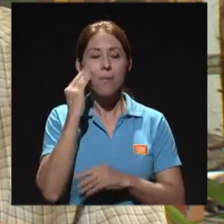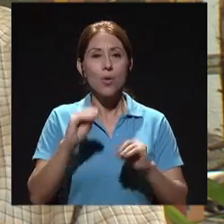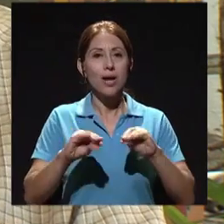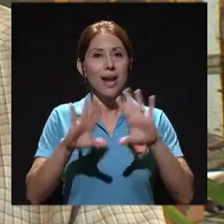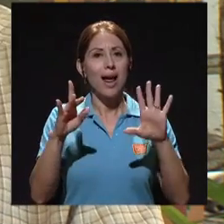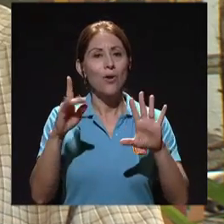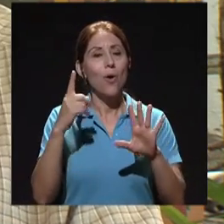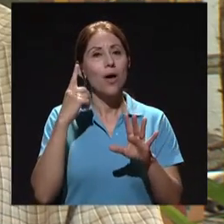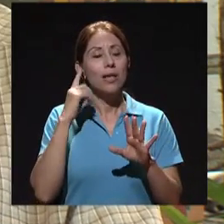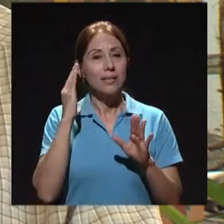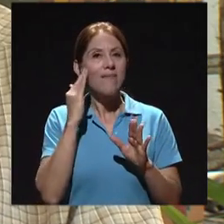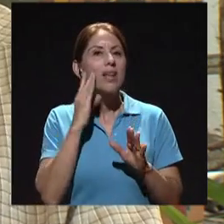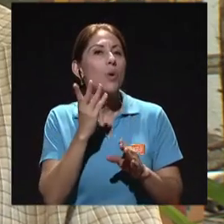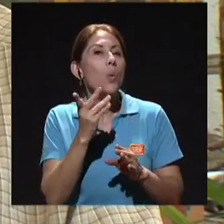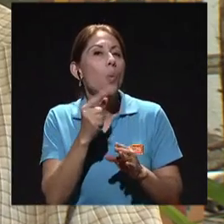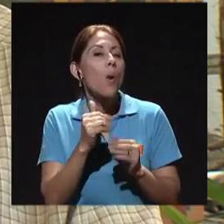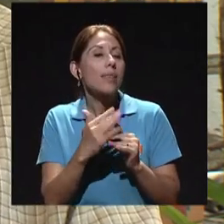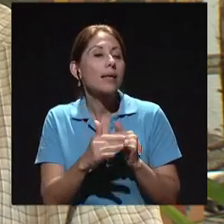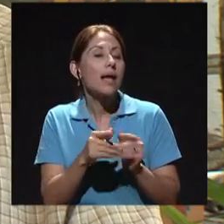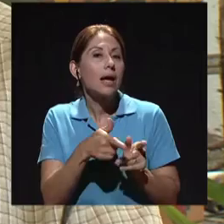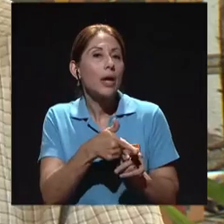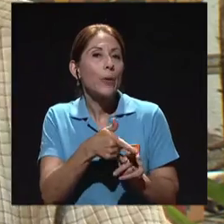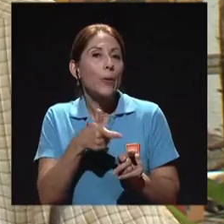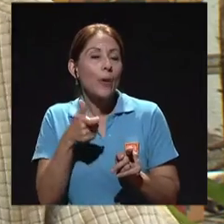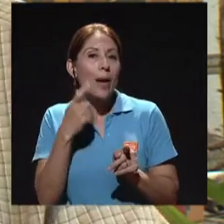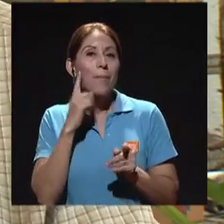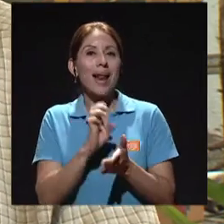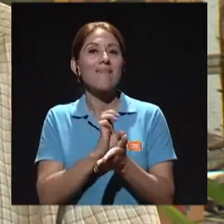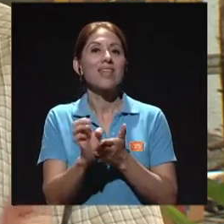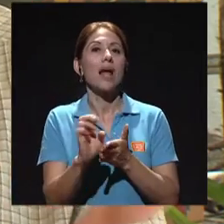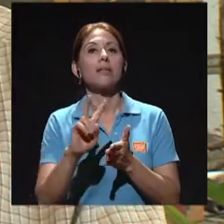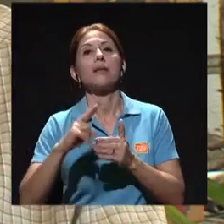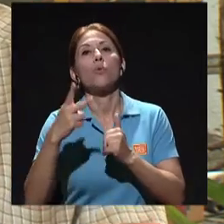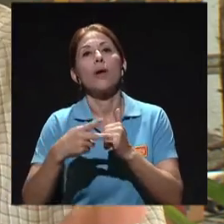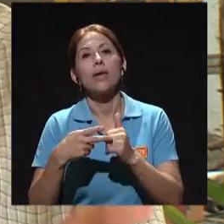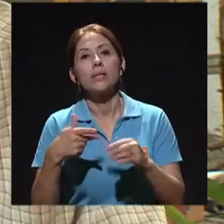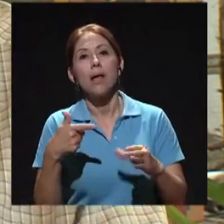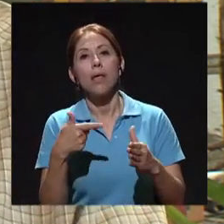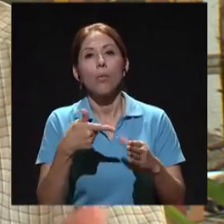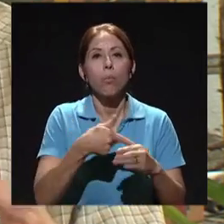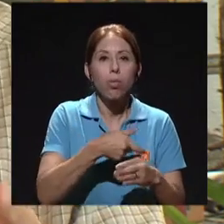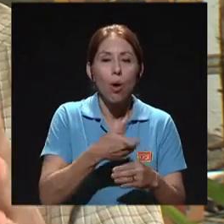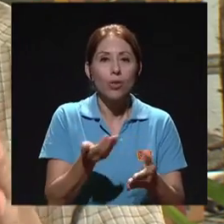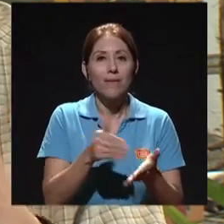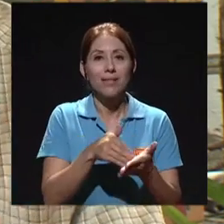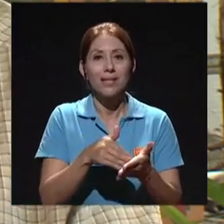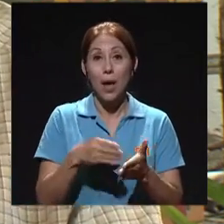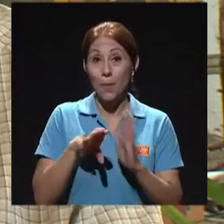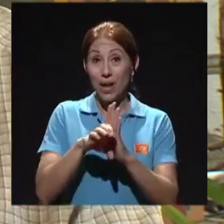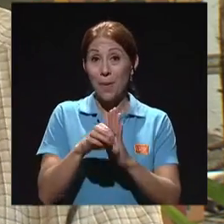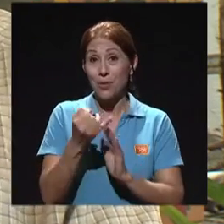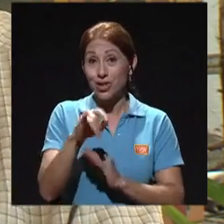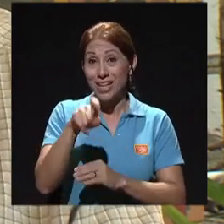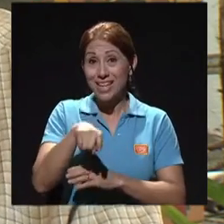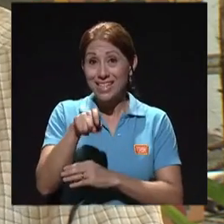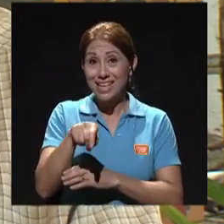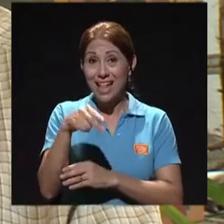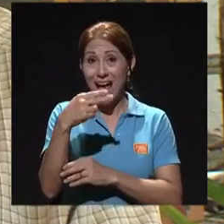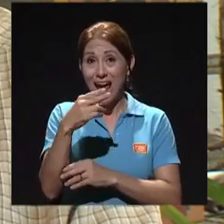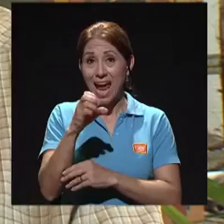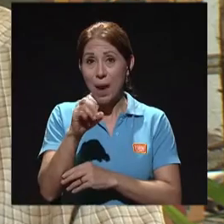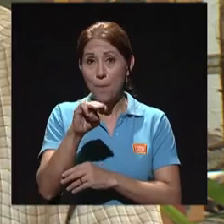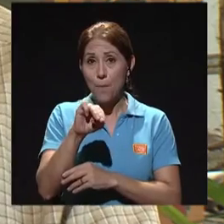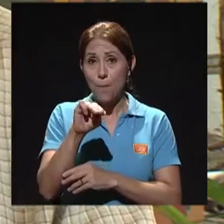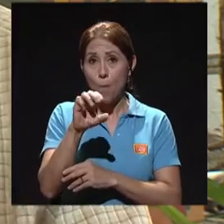una segunda o una tercera punción al paciente. Es decir, por ejemplo, si ocupaba un hemograma, es con un determinado tipo de tubo que se